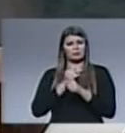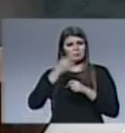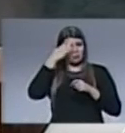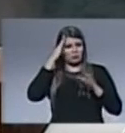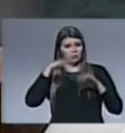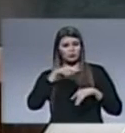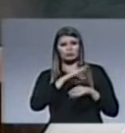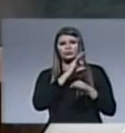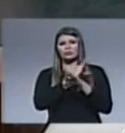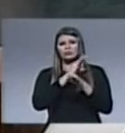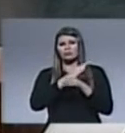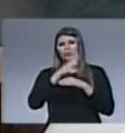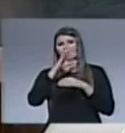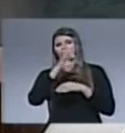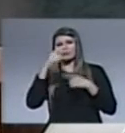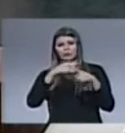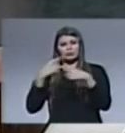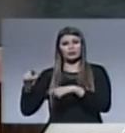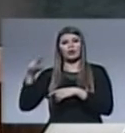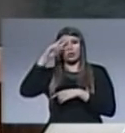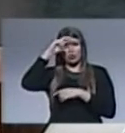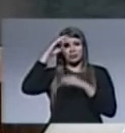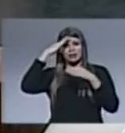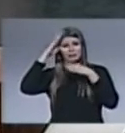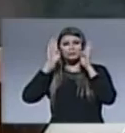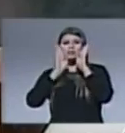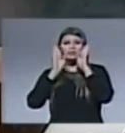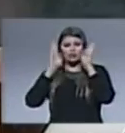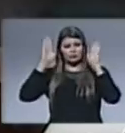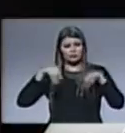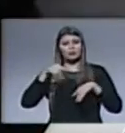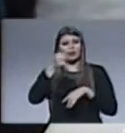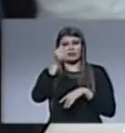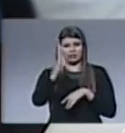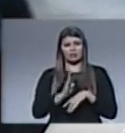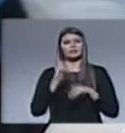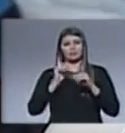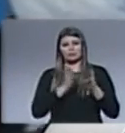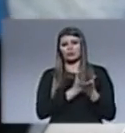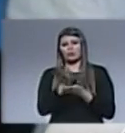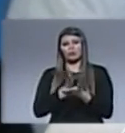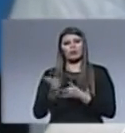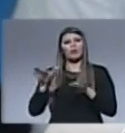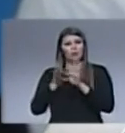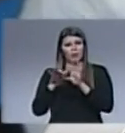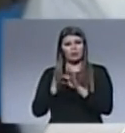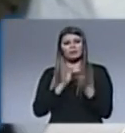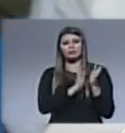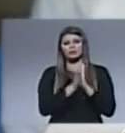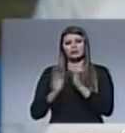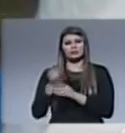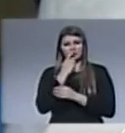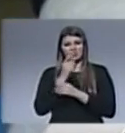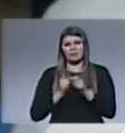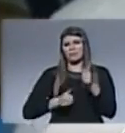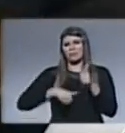Y allá las personas están teniendo justamente la oportunidad de recibir un tratamiento odontológico de primer